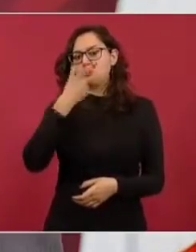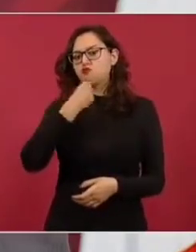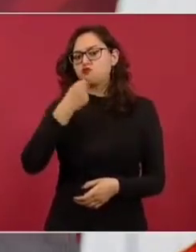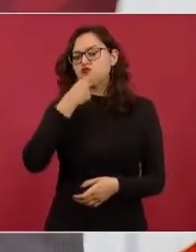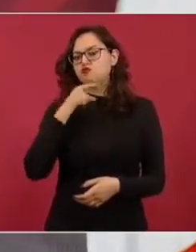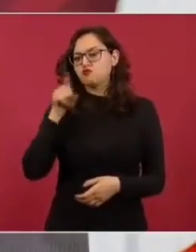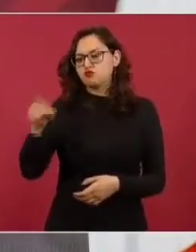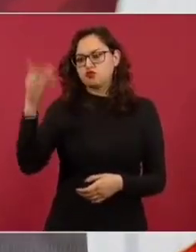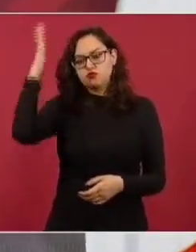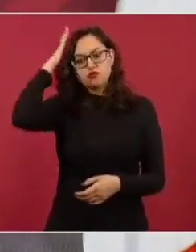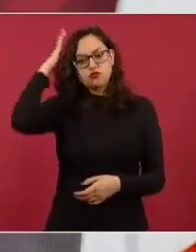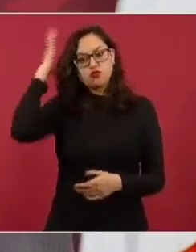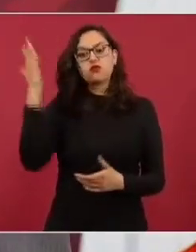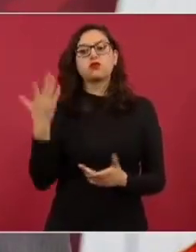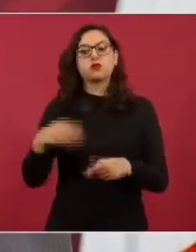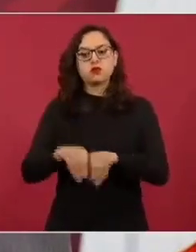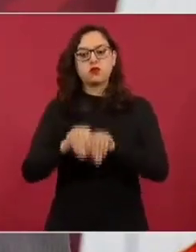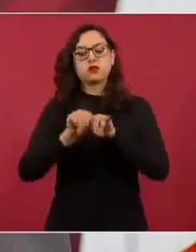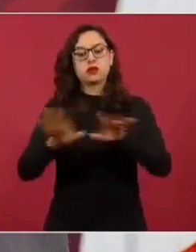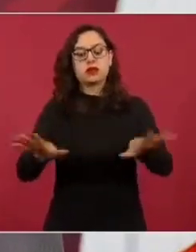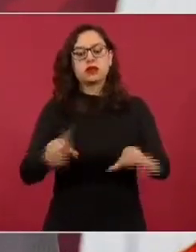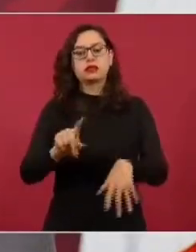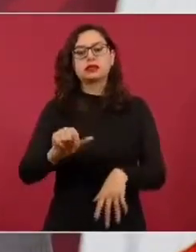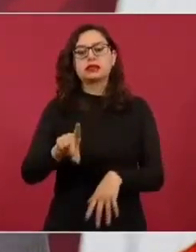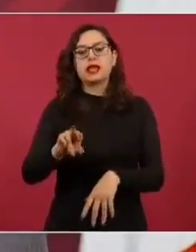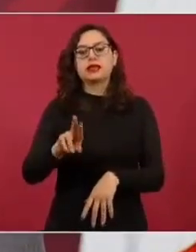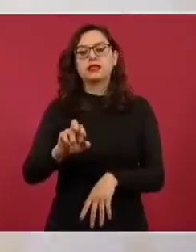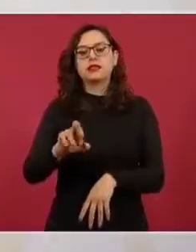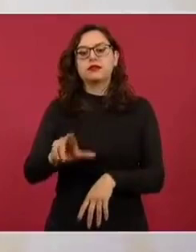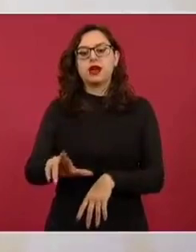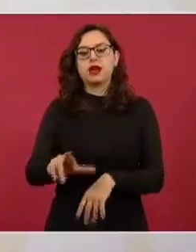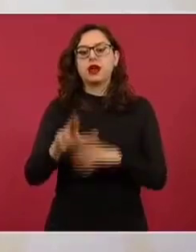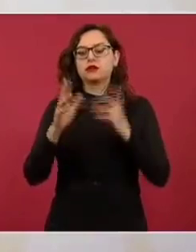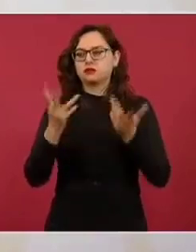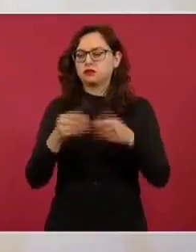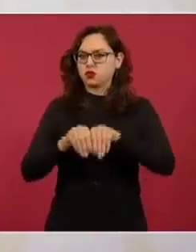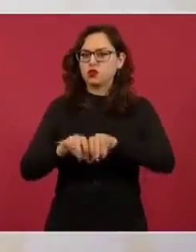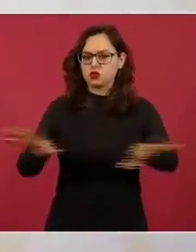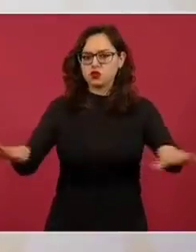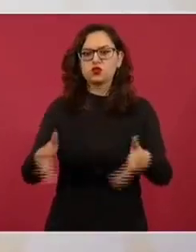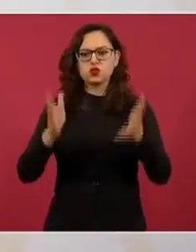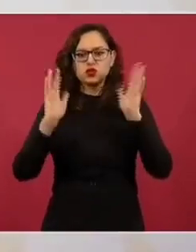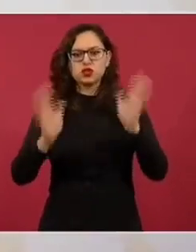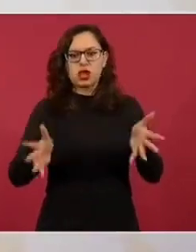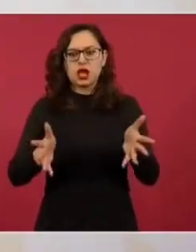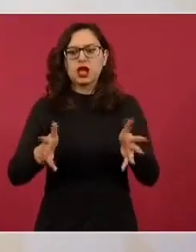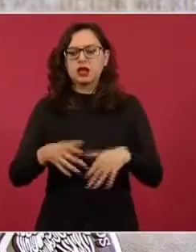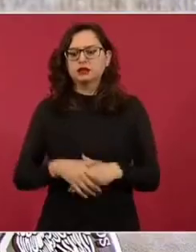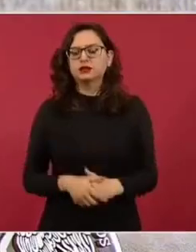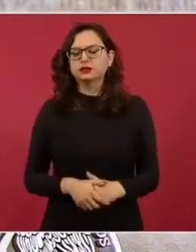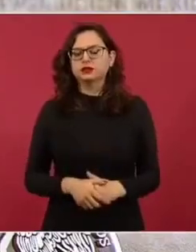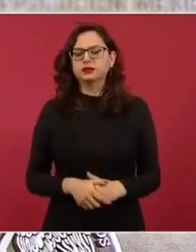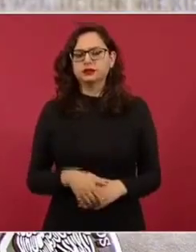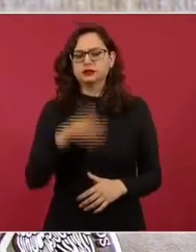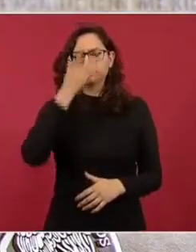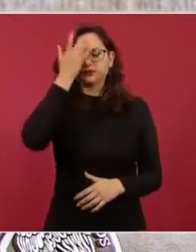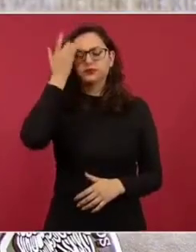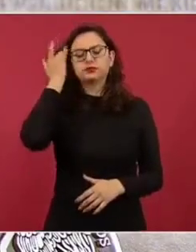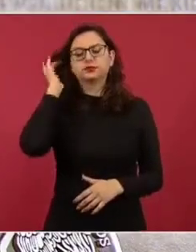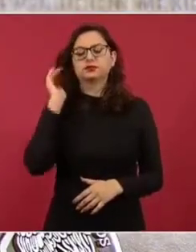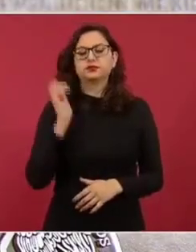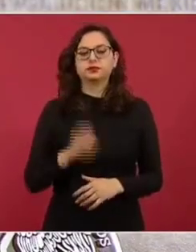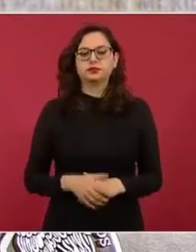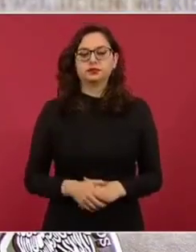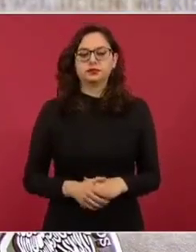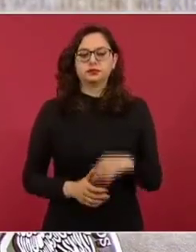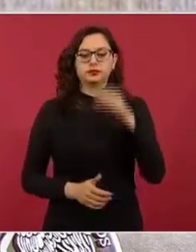era de dominio público, o sea, ya lo habían